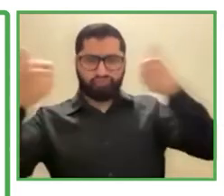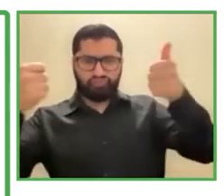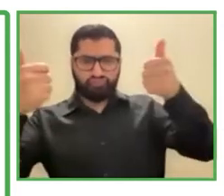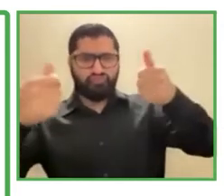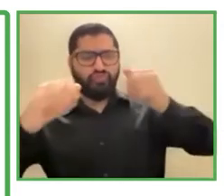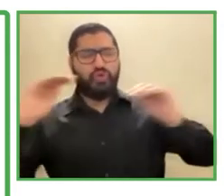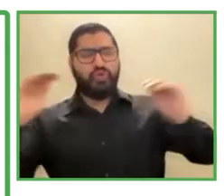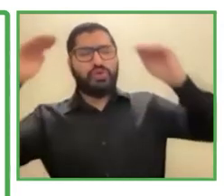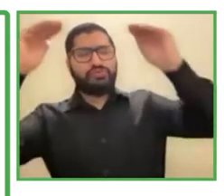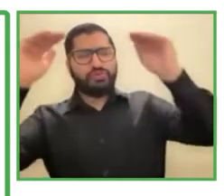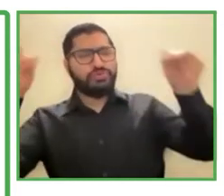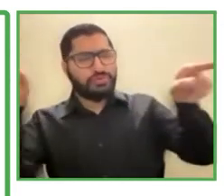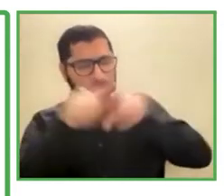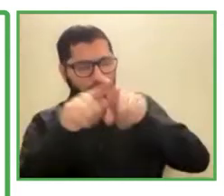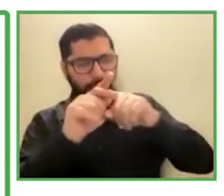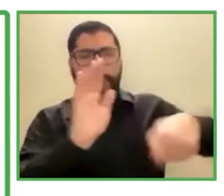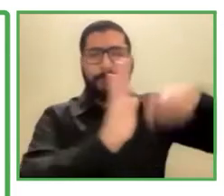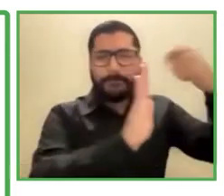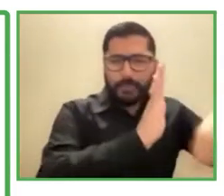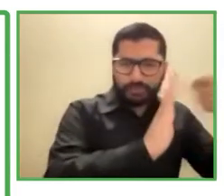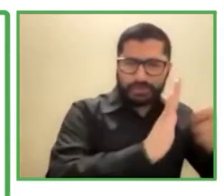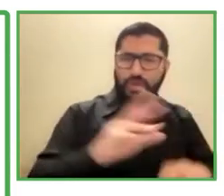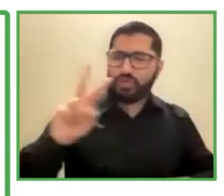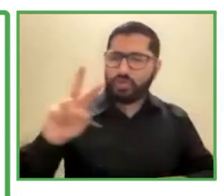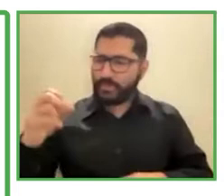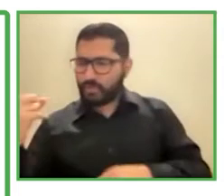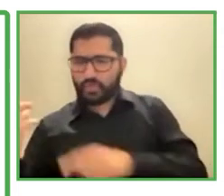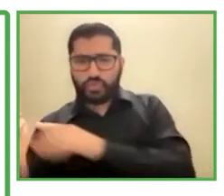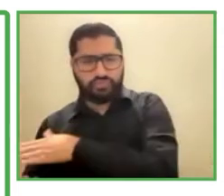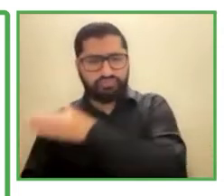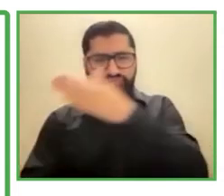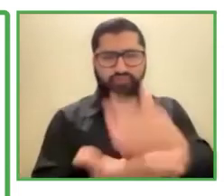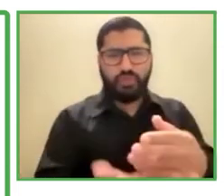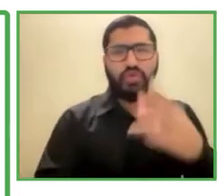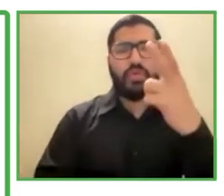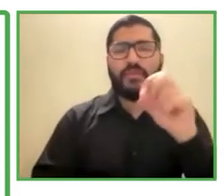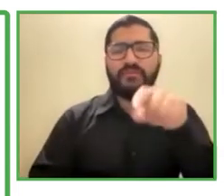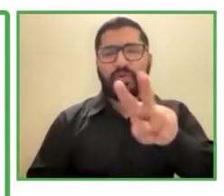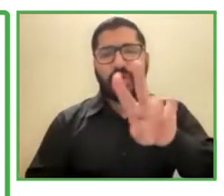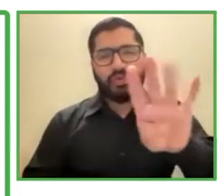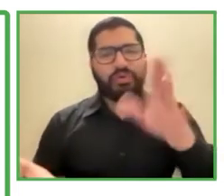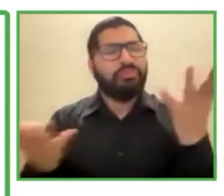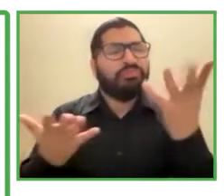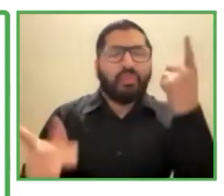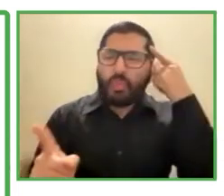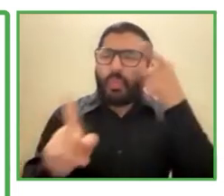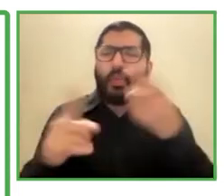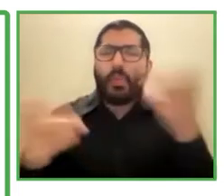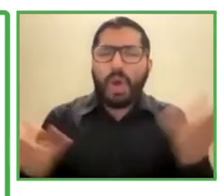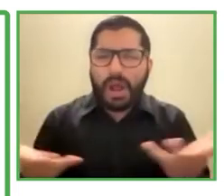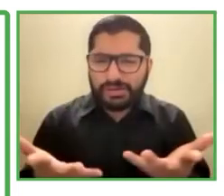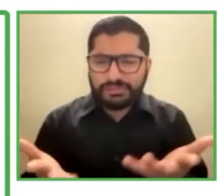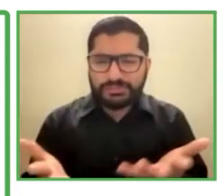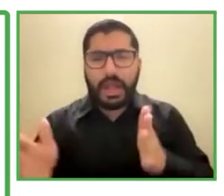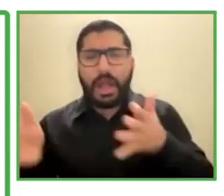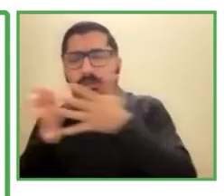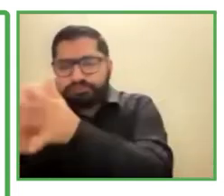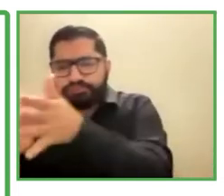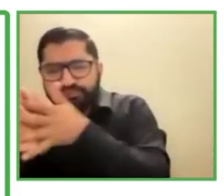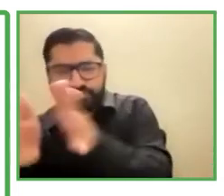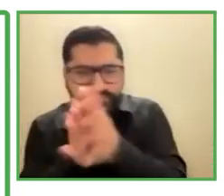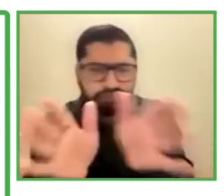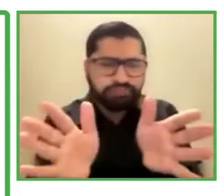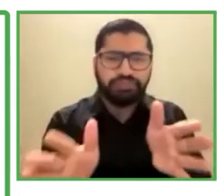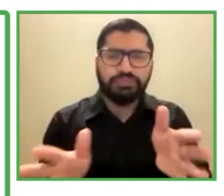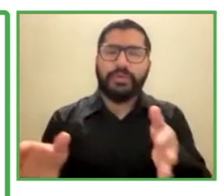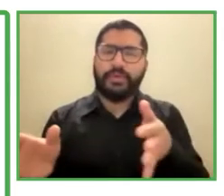que implicaba, ¿no es cierto?, capacitar a nuestro equipo, sensibilizar a nuestra gente al interior de la empresa, que es una empresa con presencia nacional,